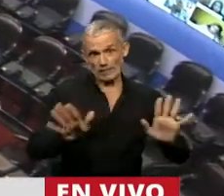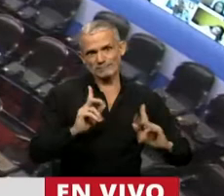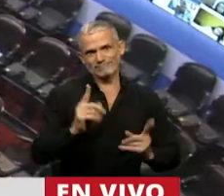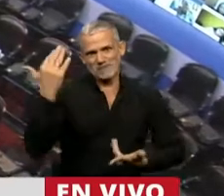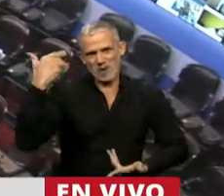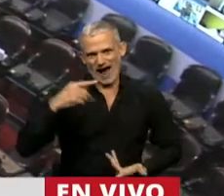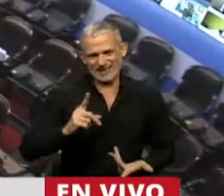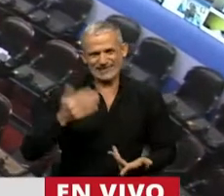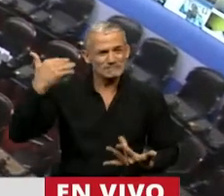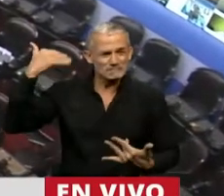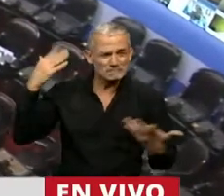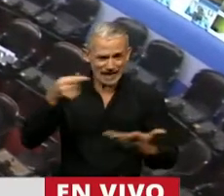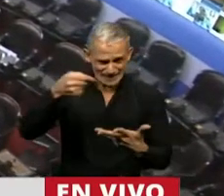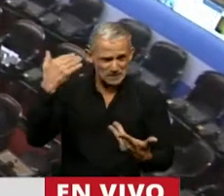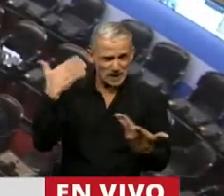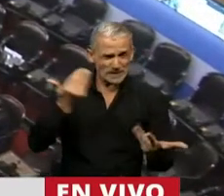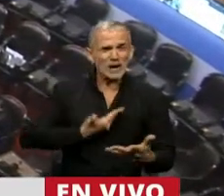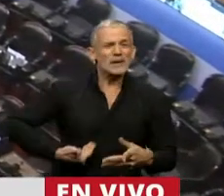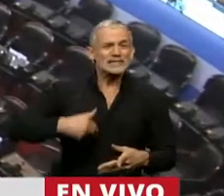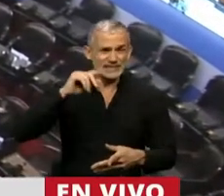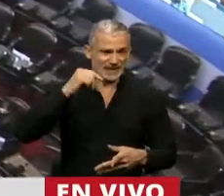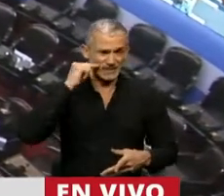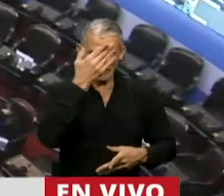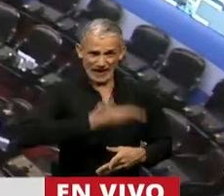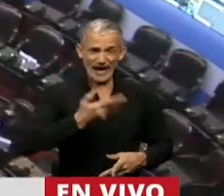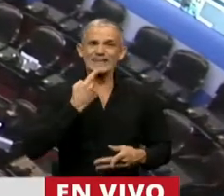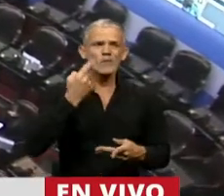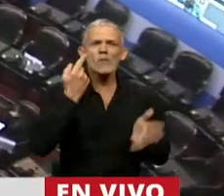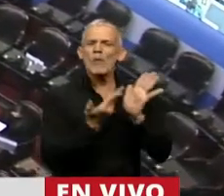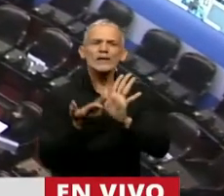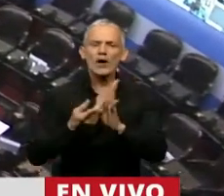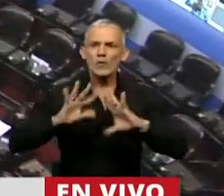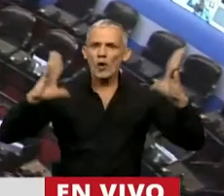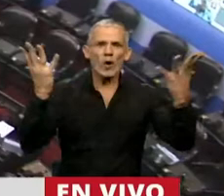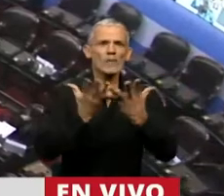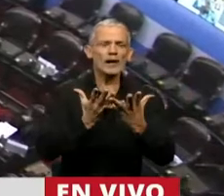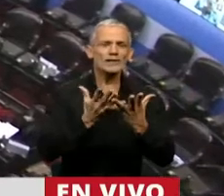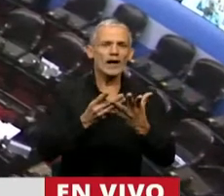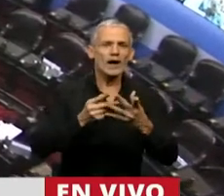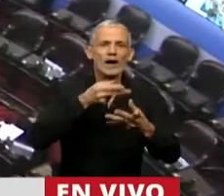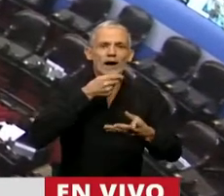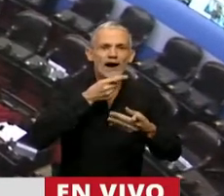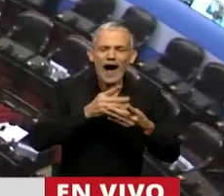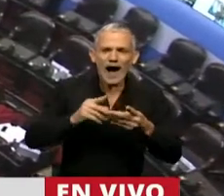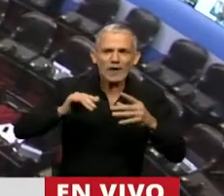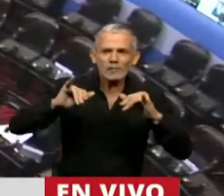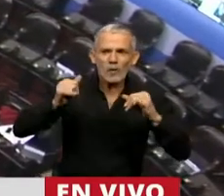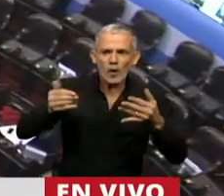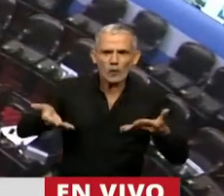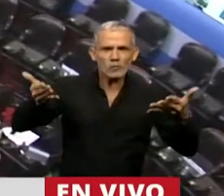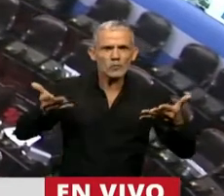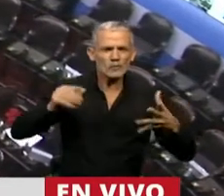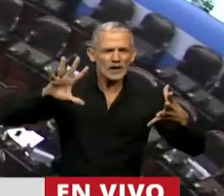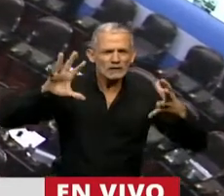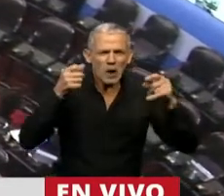decía casualmente el otro día, esta semana, el Presidente de la Nación, nos mostró cómo el planeta rejuvenece si se interrumpe la